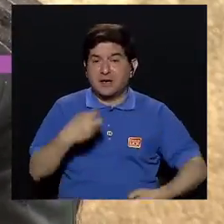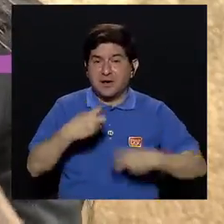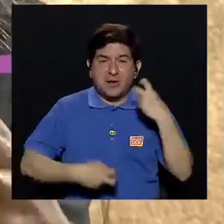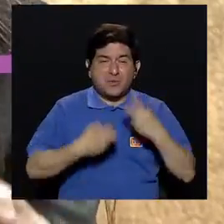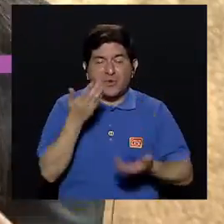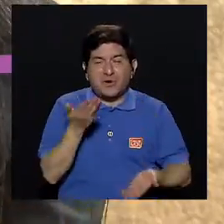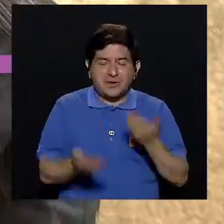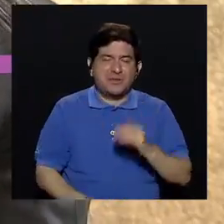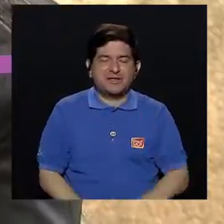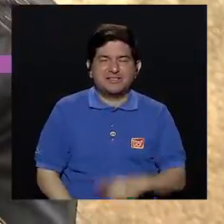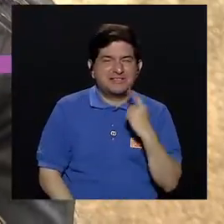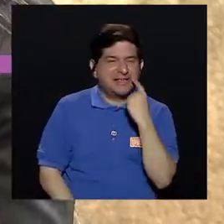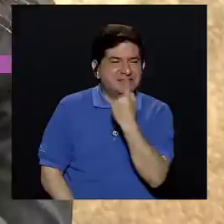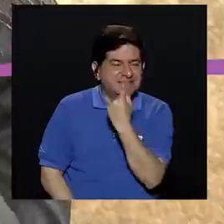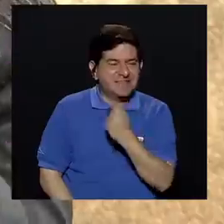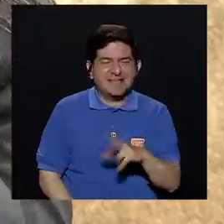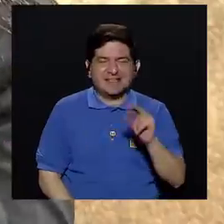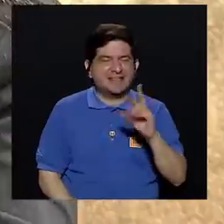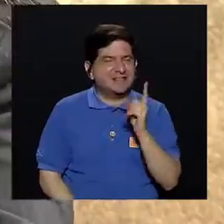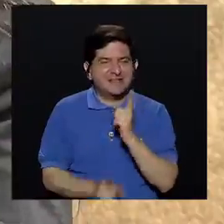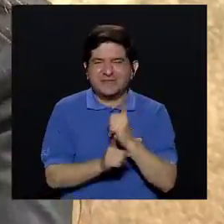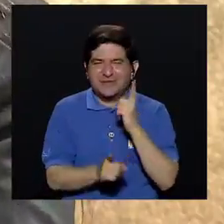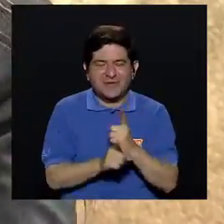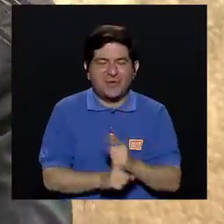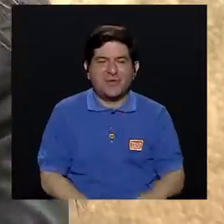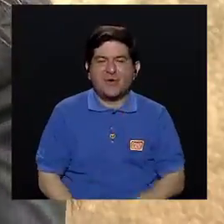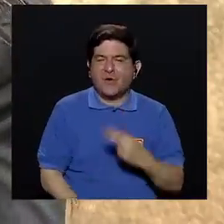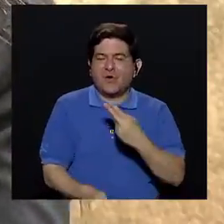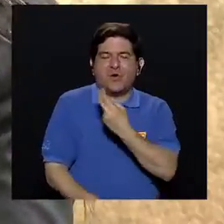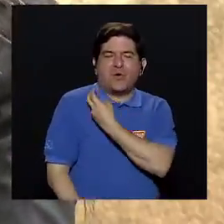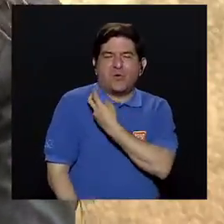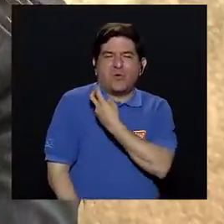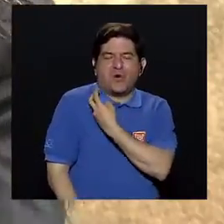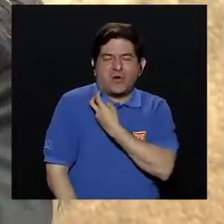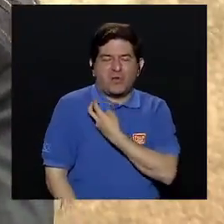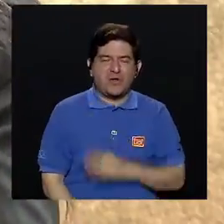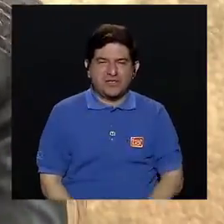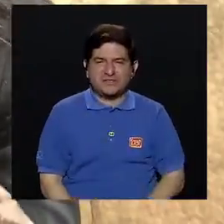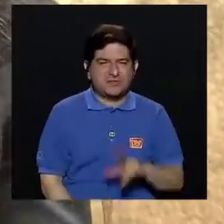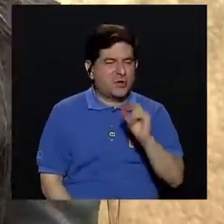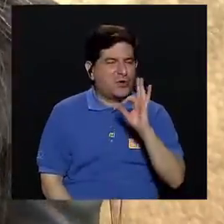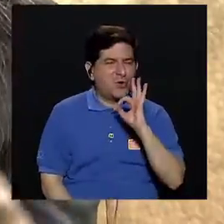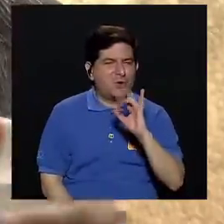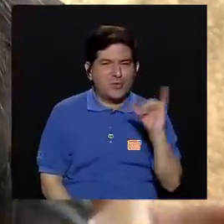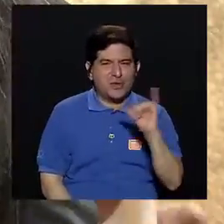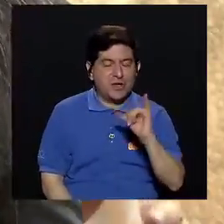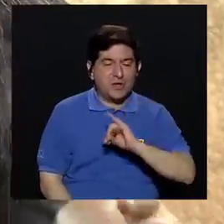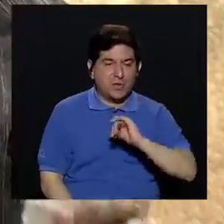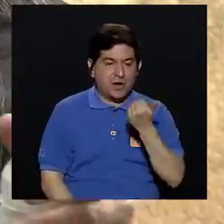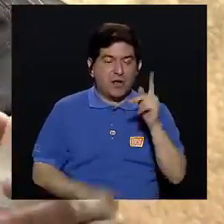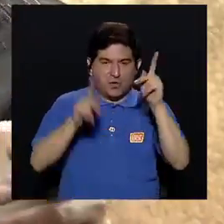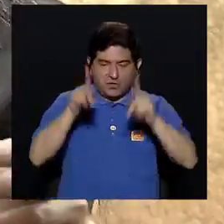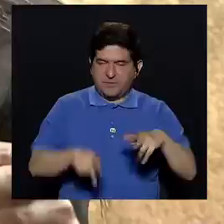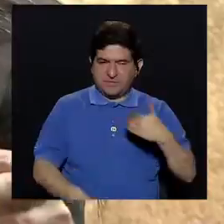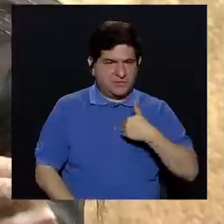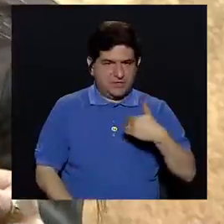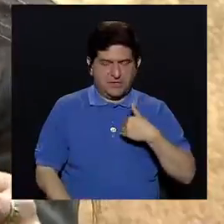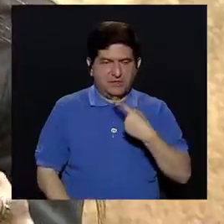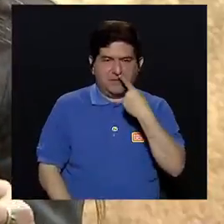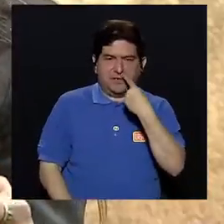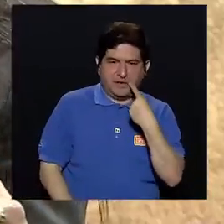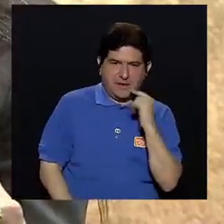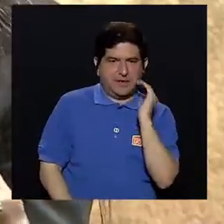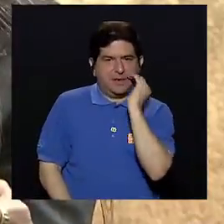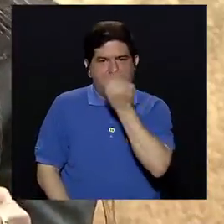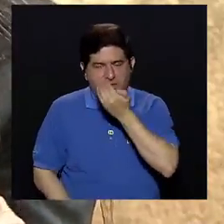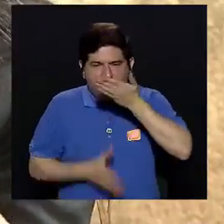tener problemas de malposición de dientes o que el huesito no creció adecuadamente como cualquier otro paciente que no tenga la bipolar hendido porque